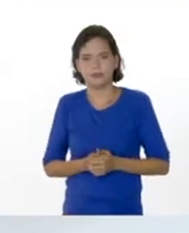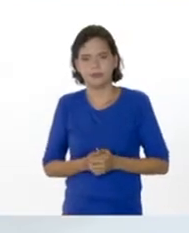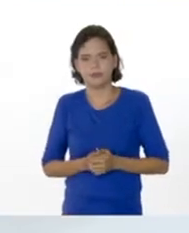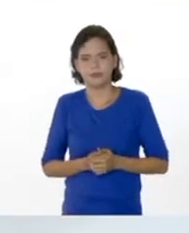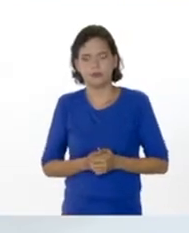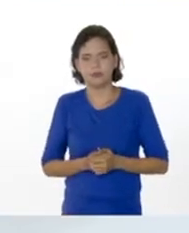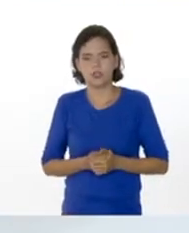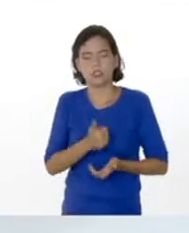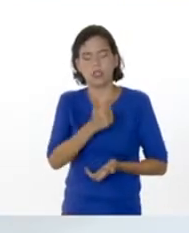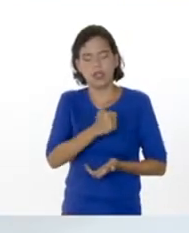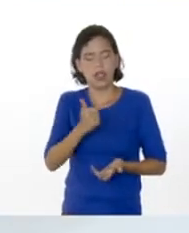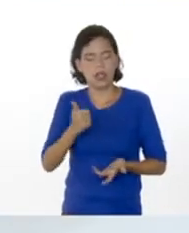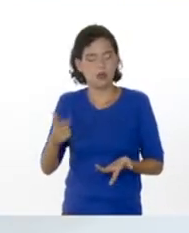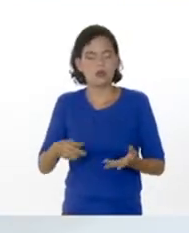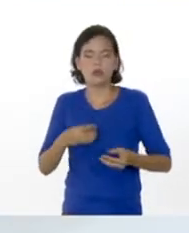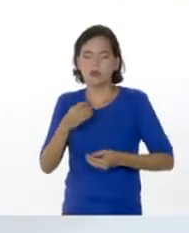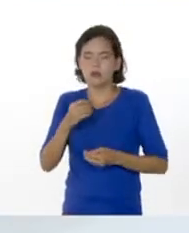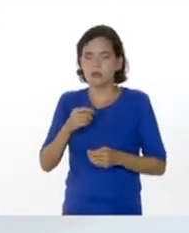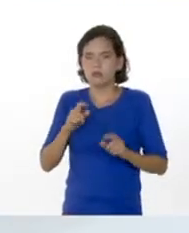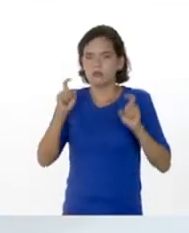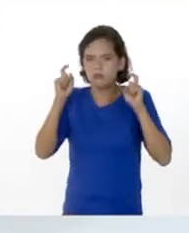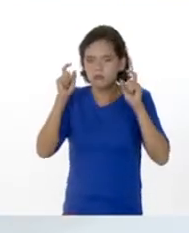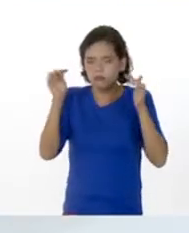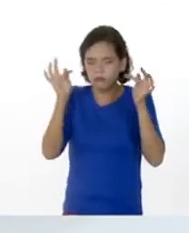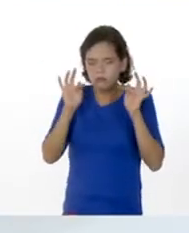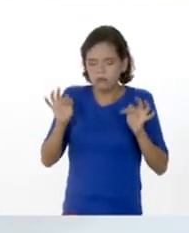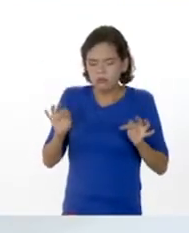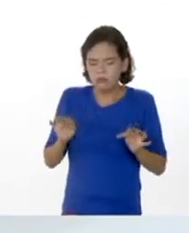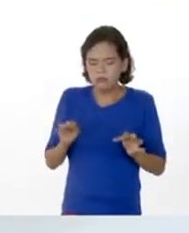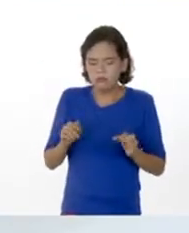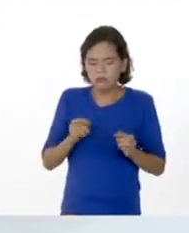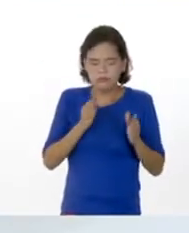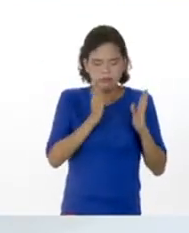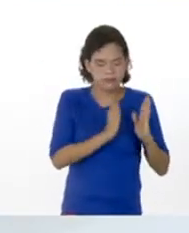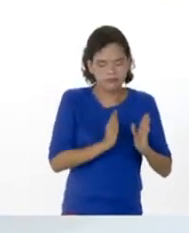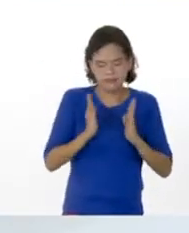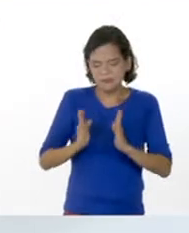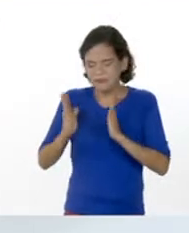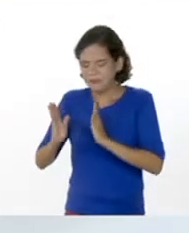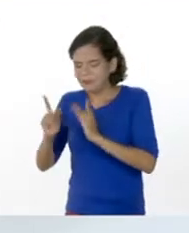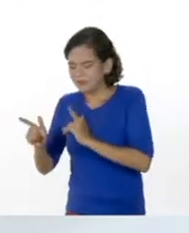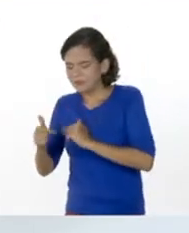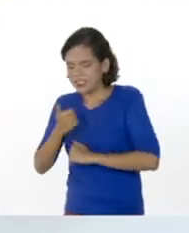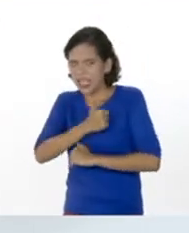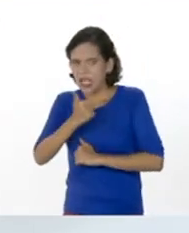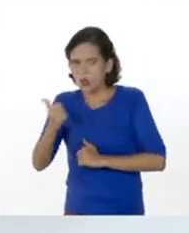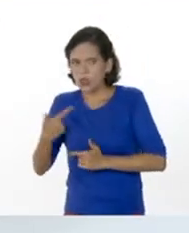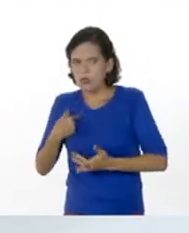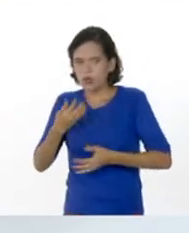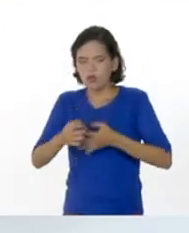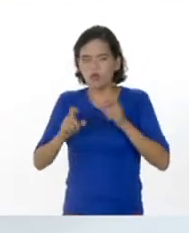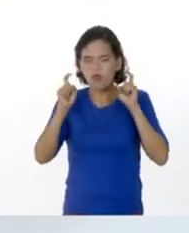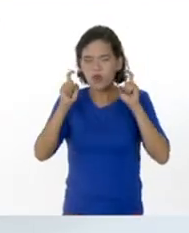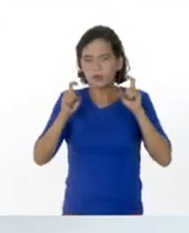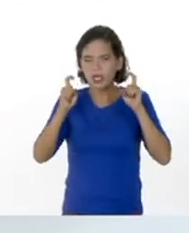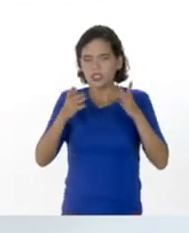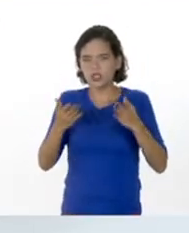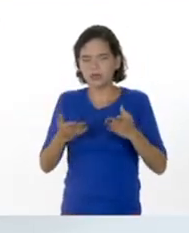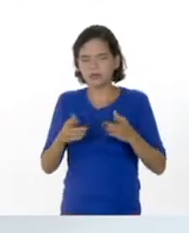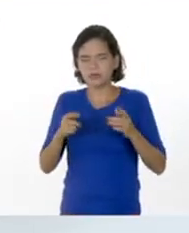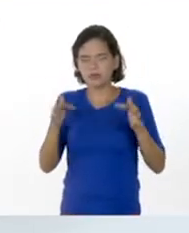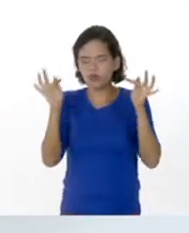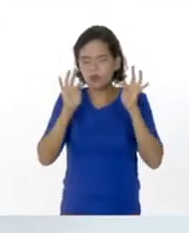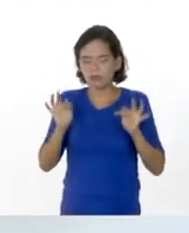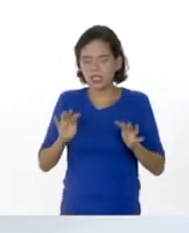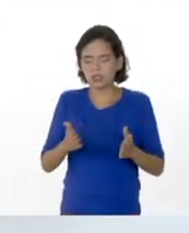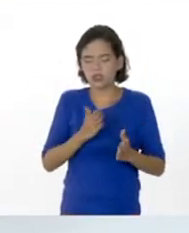ígneas, que cada una de ellas fueron formando esos sedimentos cuando hablábamos de las cuencas sedimentarias, ¿verdad? Ellos fueron formando cada uno